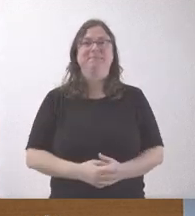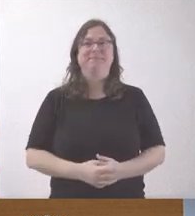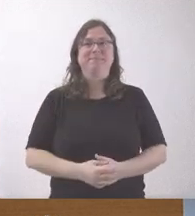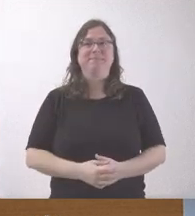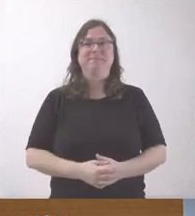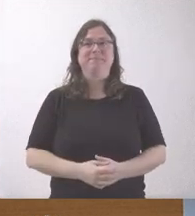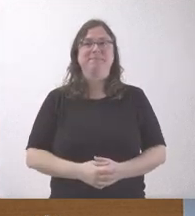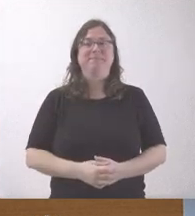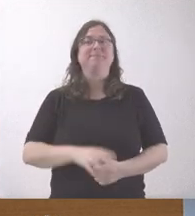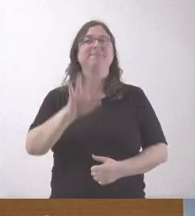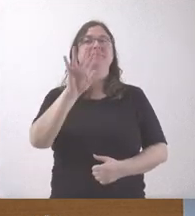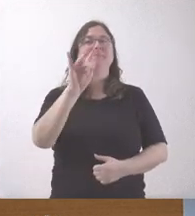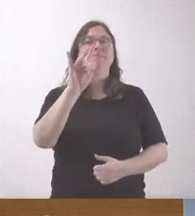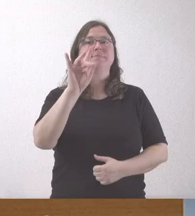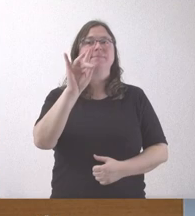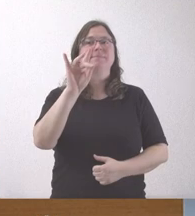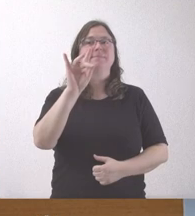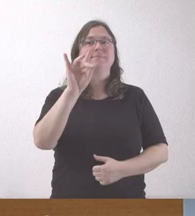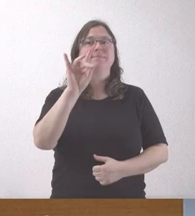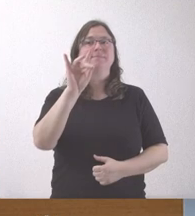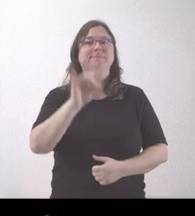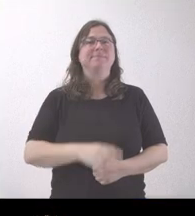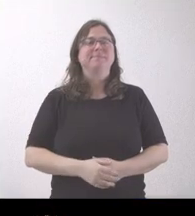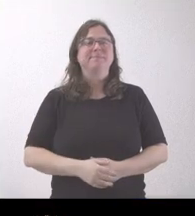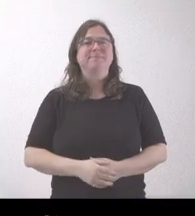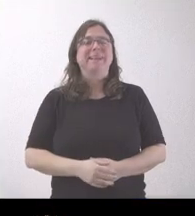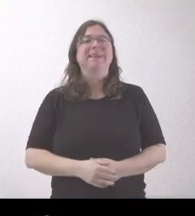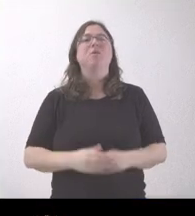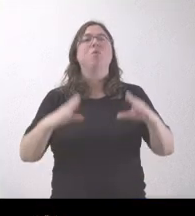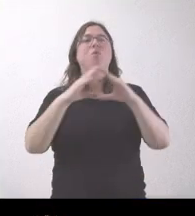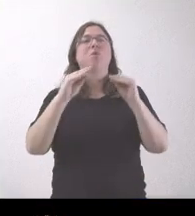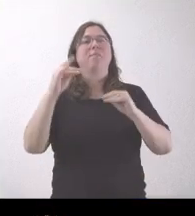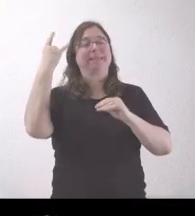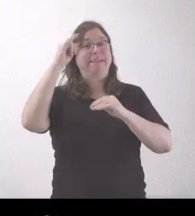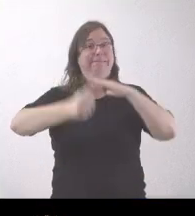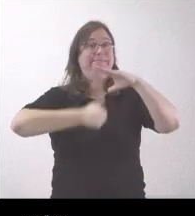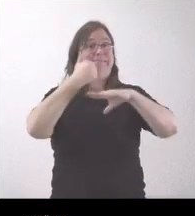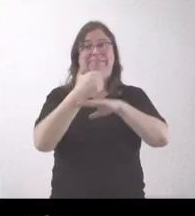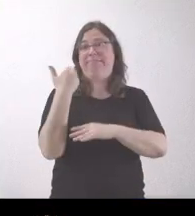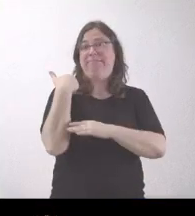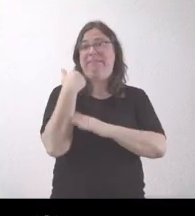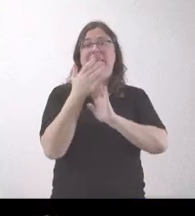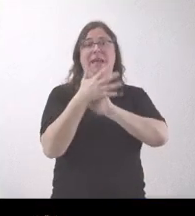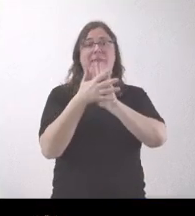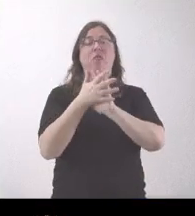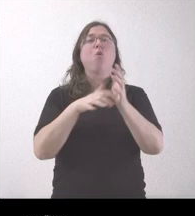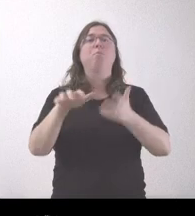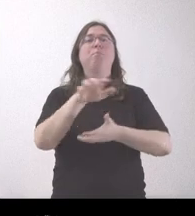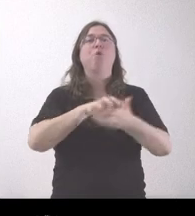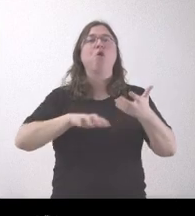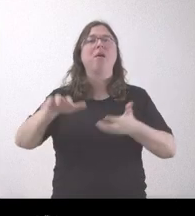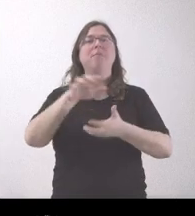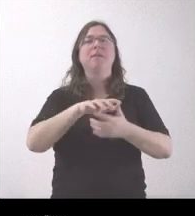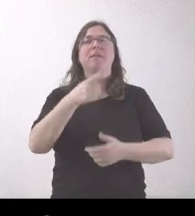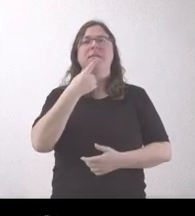Sí, el rector de la Universidad de Salamanca se ha referido hace un momento a la polémica que ha suscitado las palabras